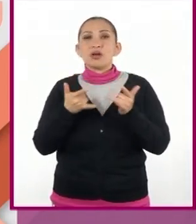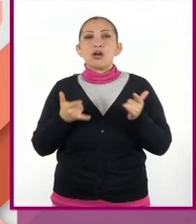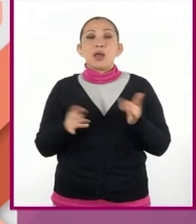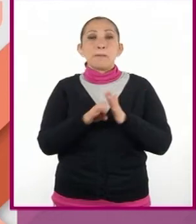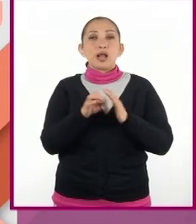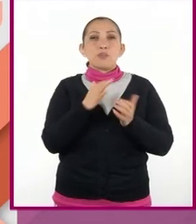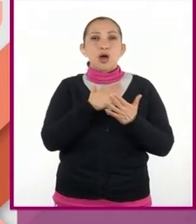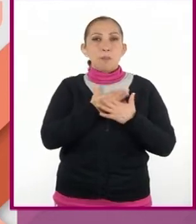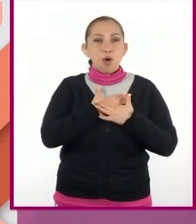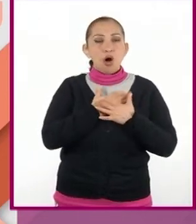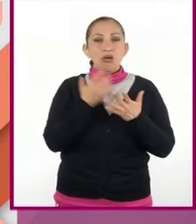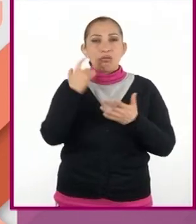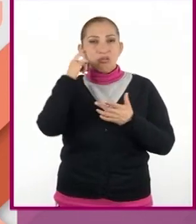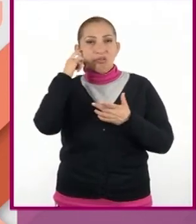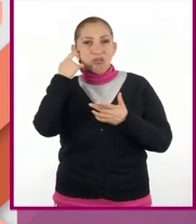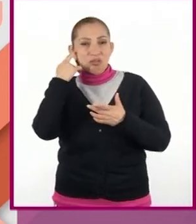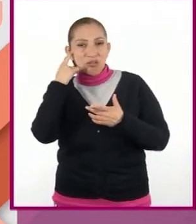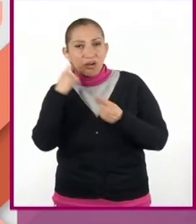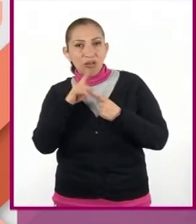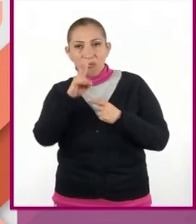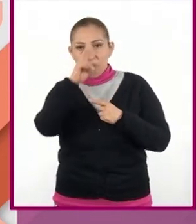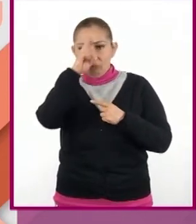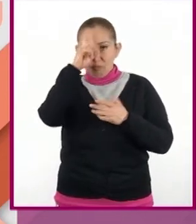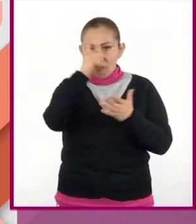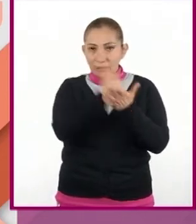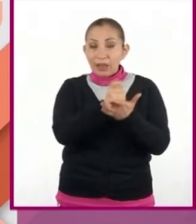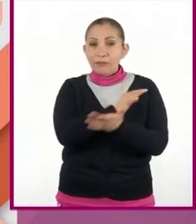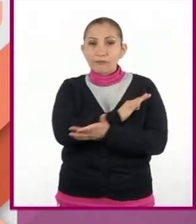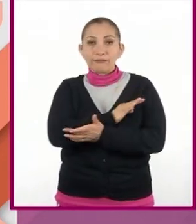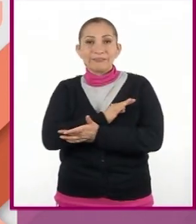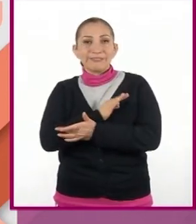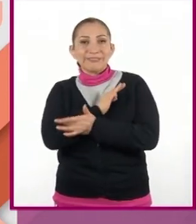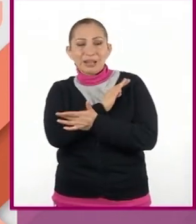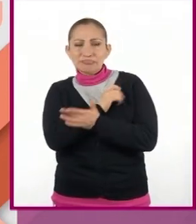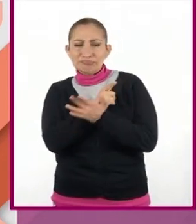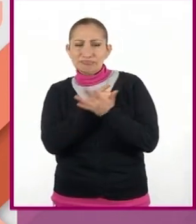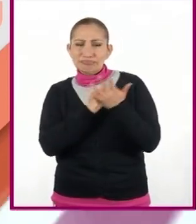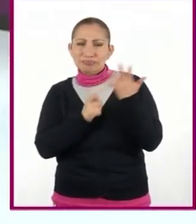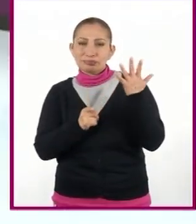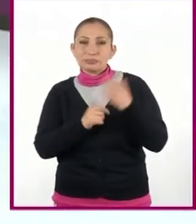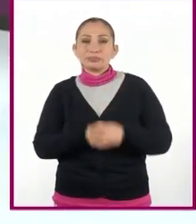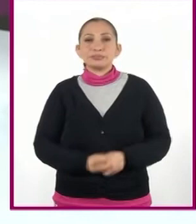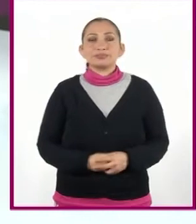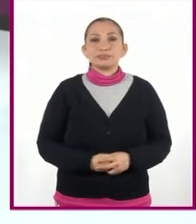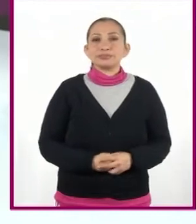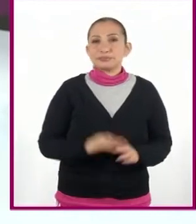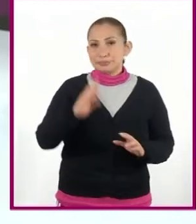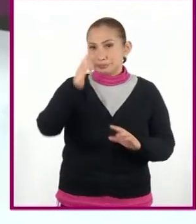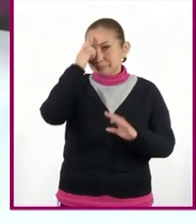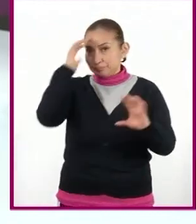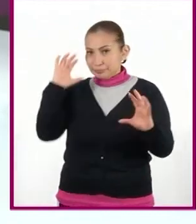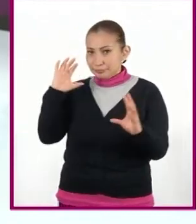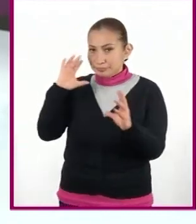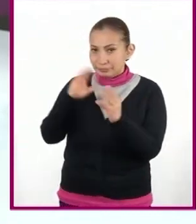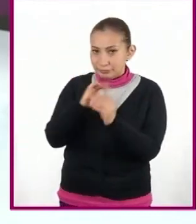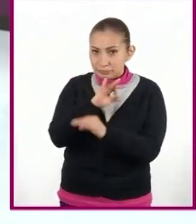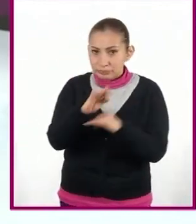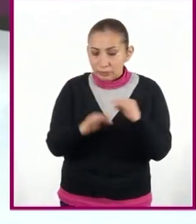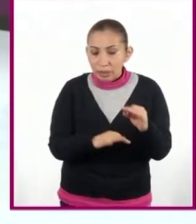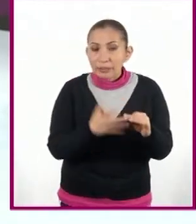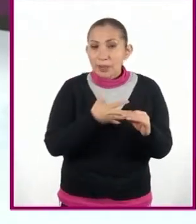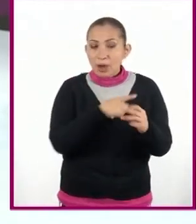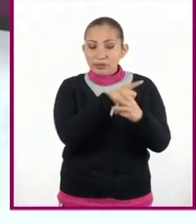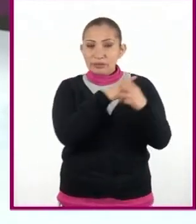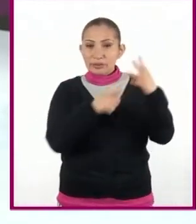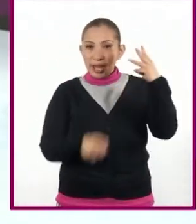como el amor, el enojo, la venganza, la felicidad, etc. Repasemos hasta aquí. Tenemos